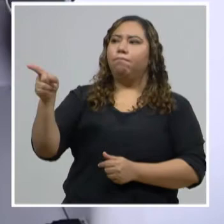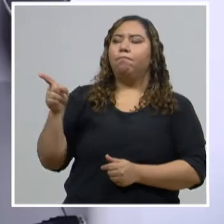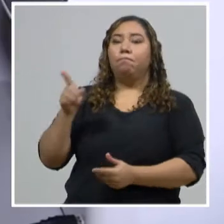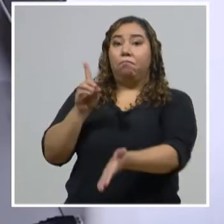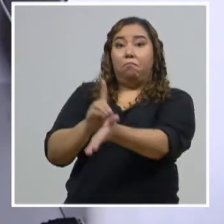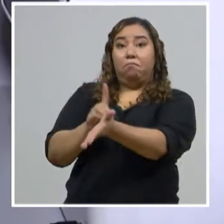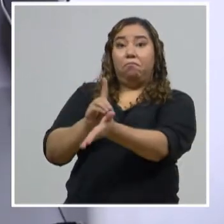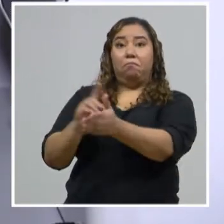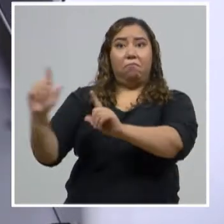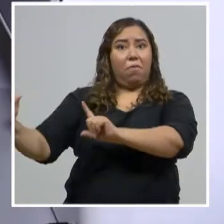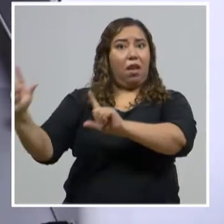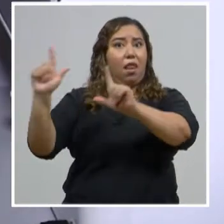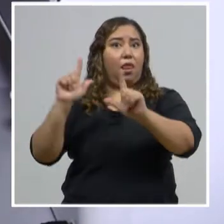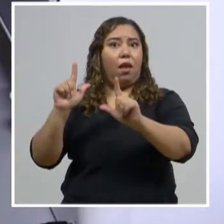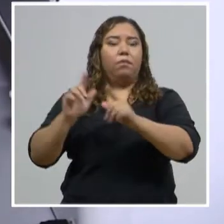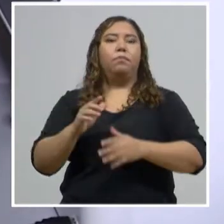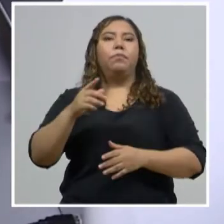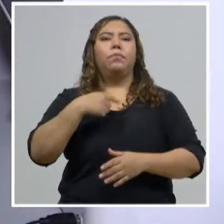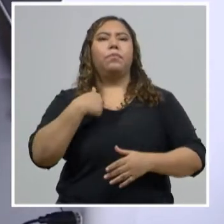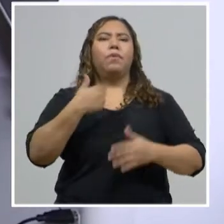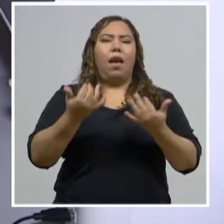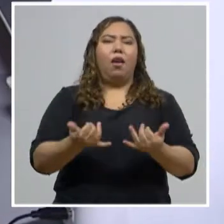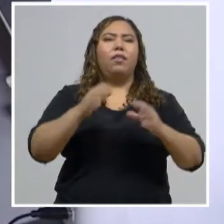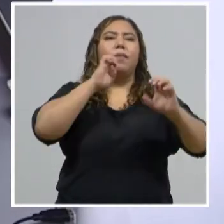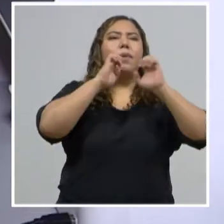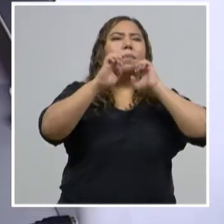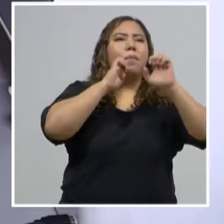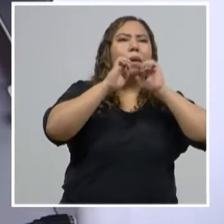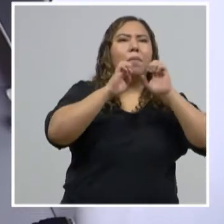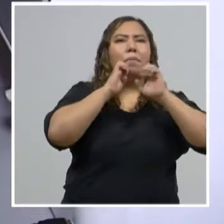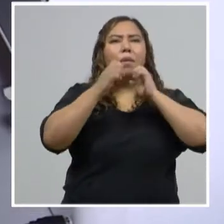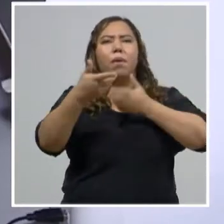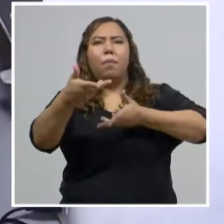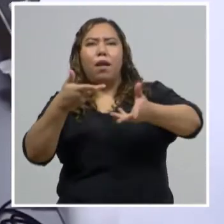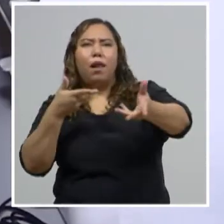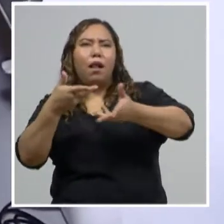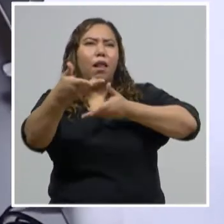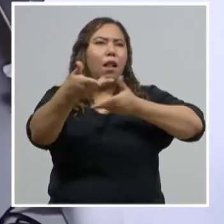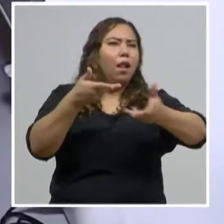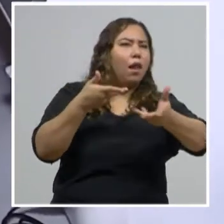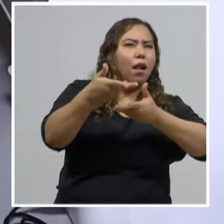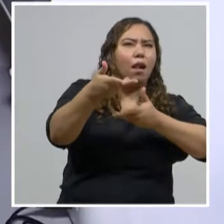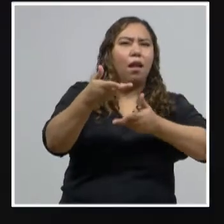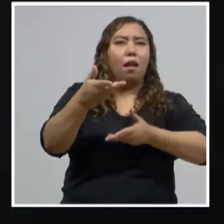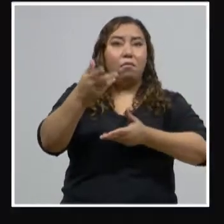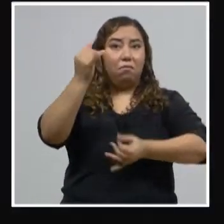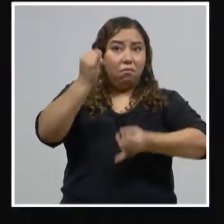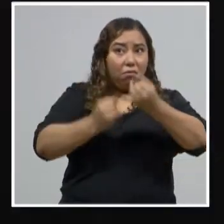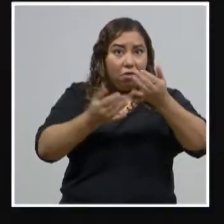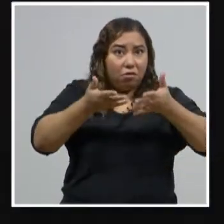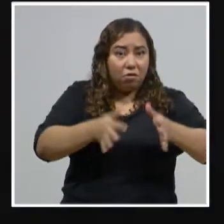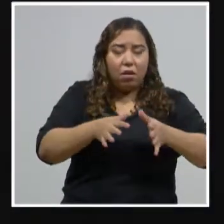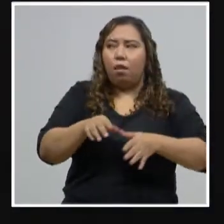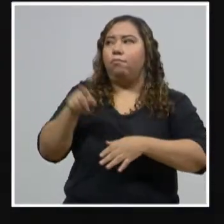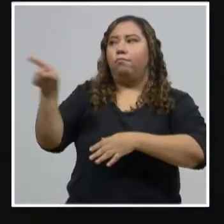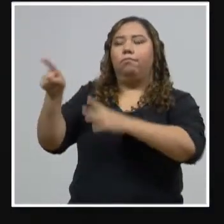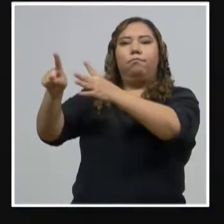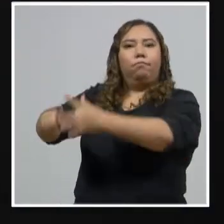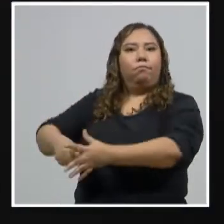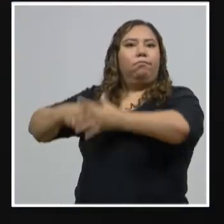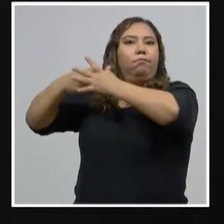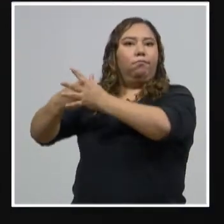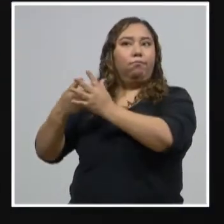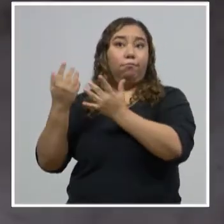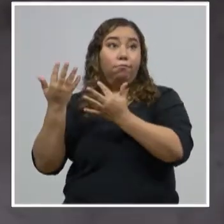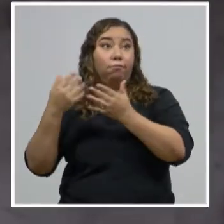terminemos nosotros de dar las entrevistas y platicar con usted, poder empezar a atender a la ciudadanía, que ya